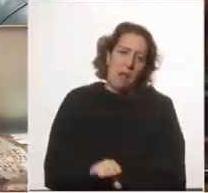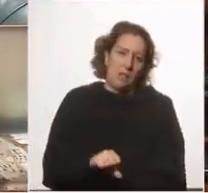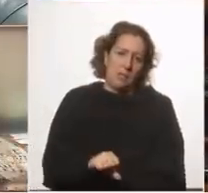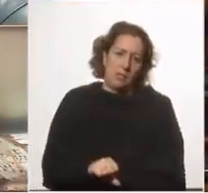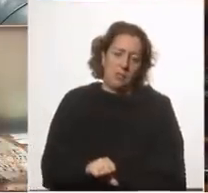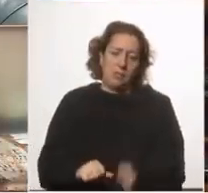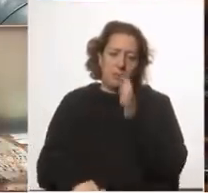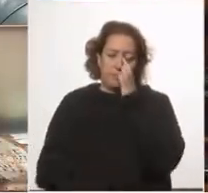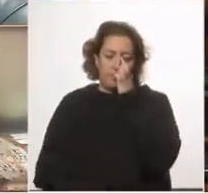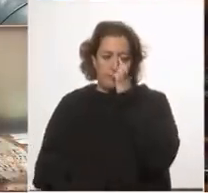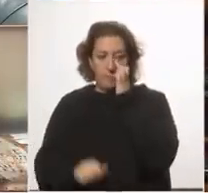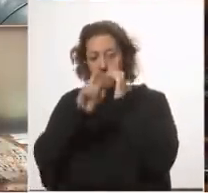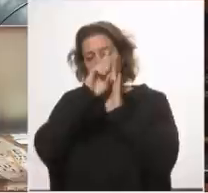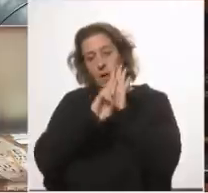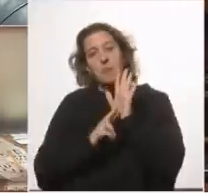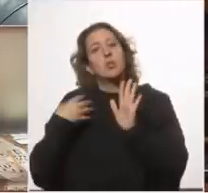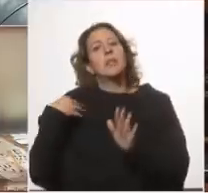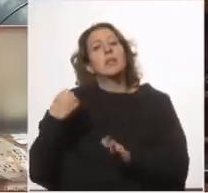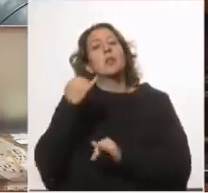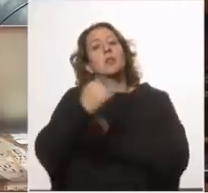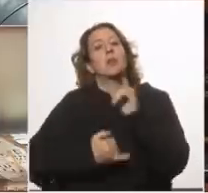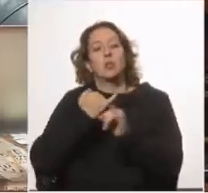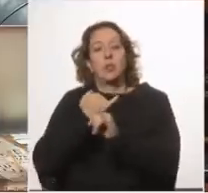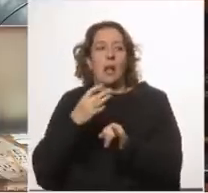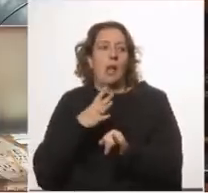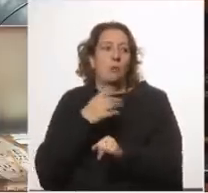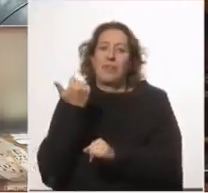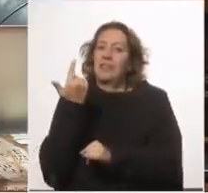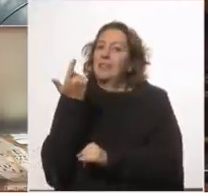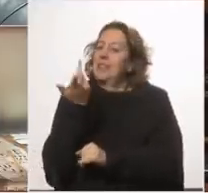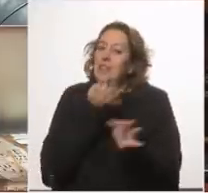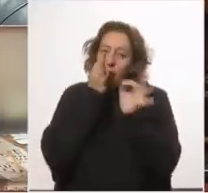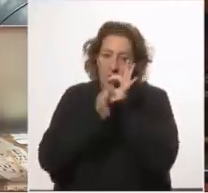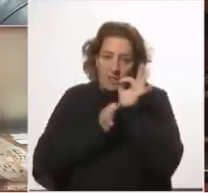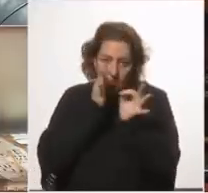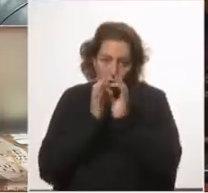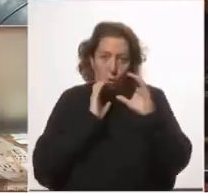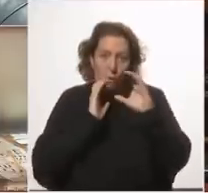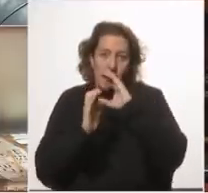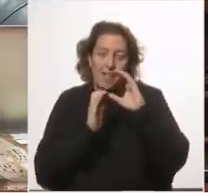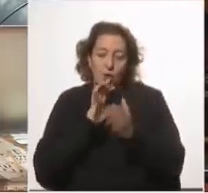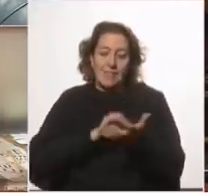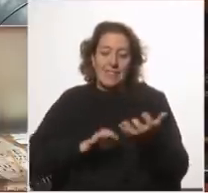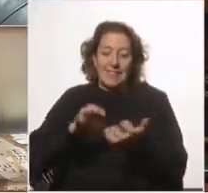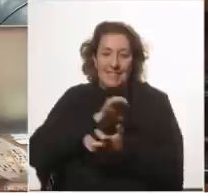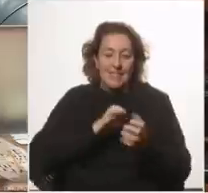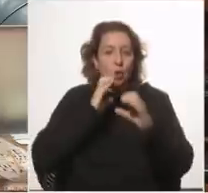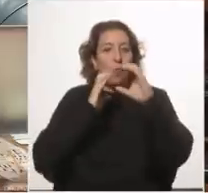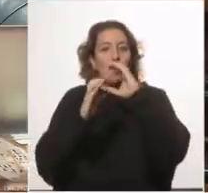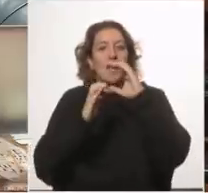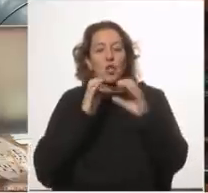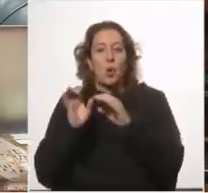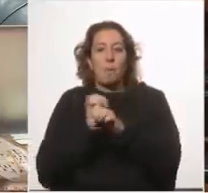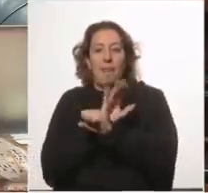el reglamento sanitario internacional tiene un conjunto de recomendaciones sobre la comunicación en crisis la comunicación en pandemia